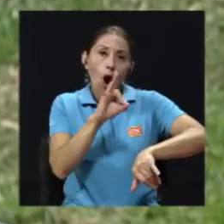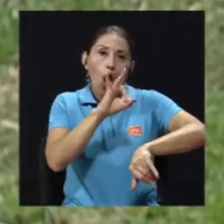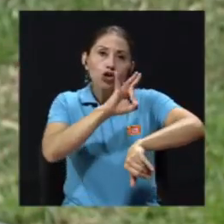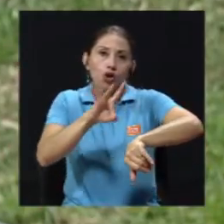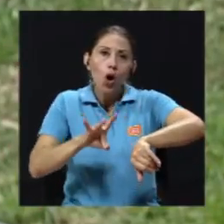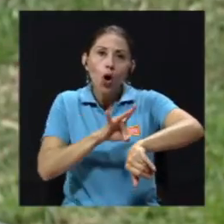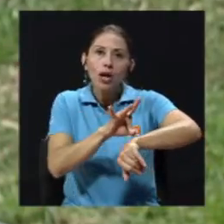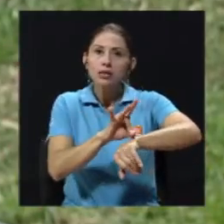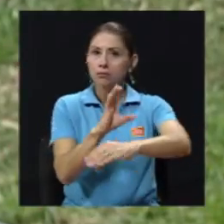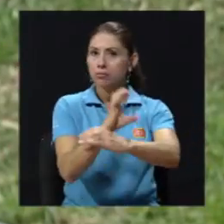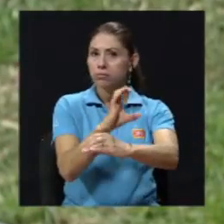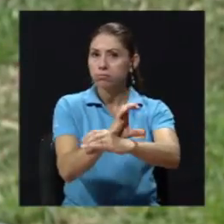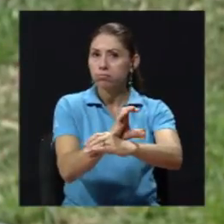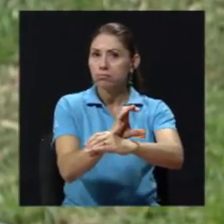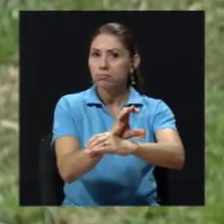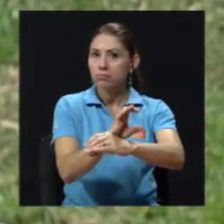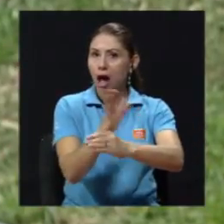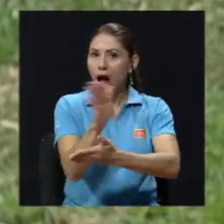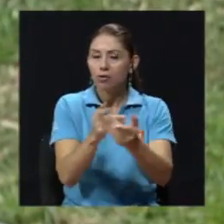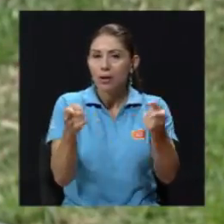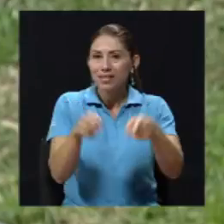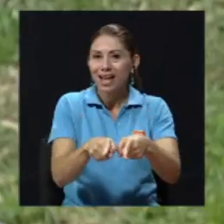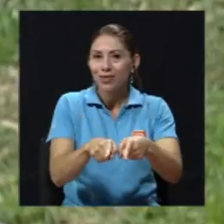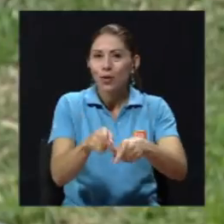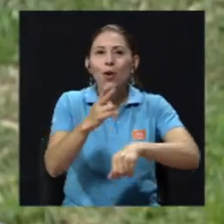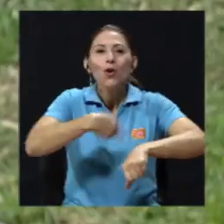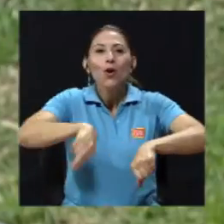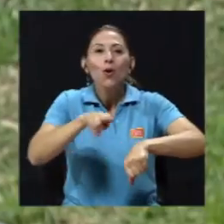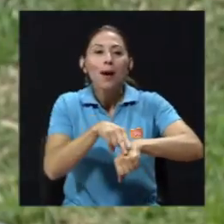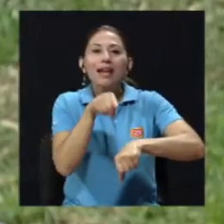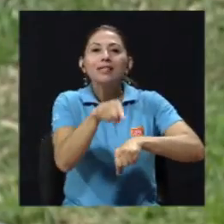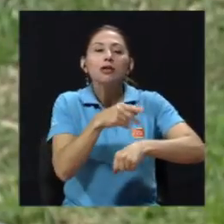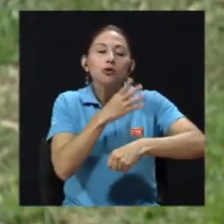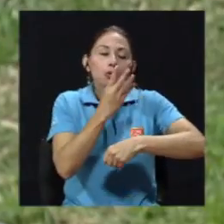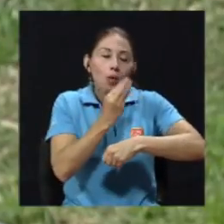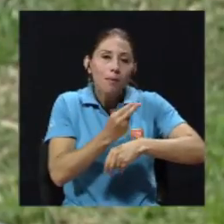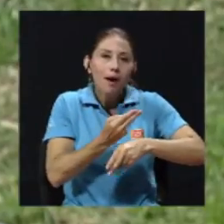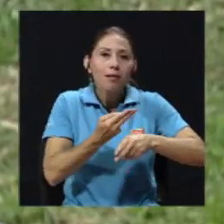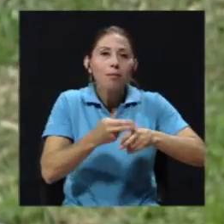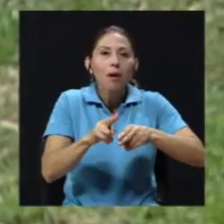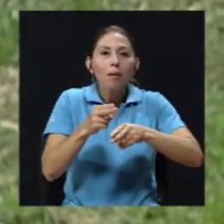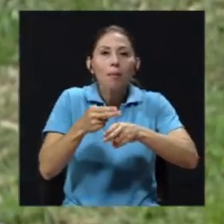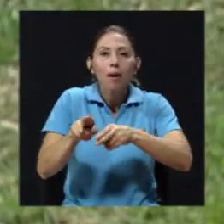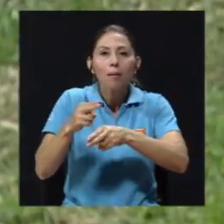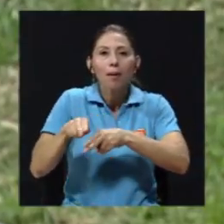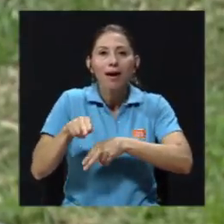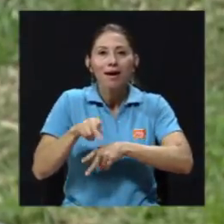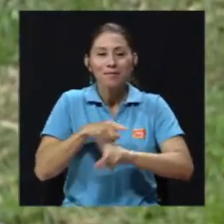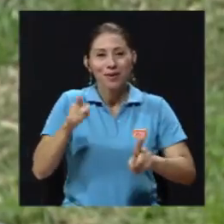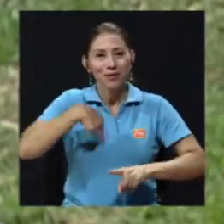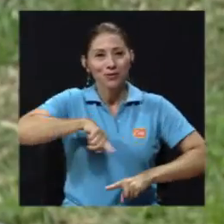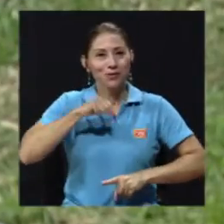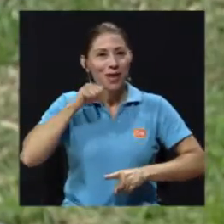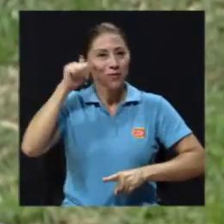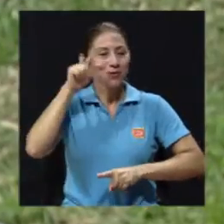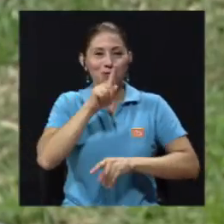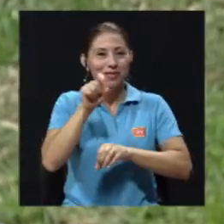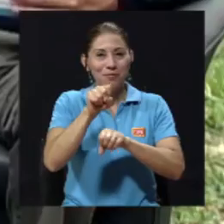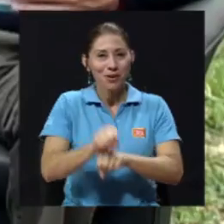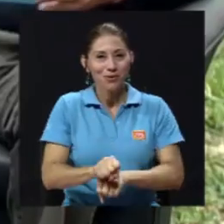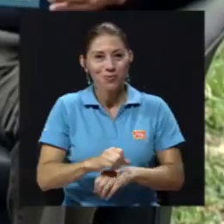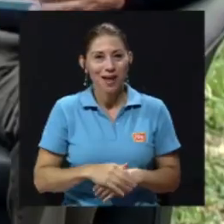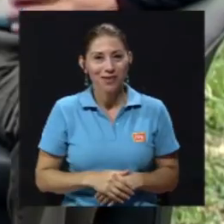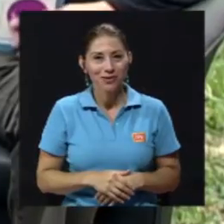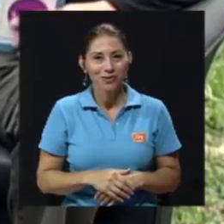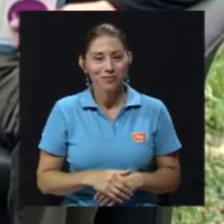bebé le está pasando algo? Porque lo normal es que duerman periodos cortitos de tiempo, lo cual para los adultos no estamos acostumbrados. Claro. Doctora,